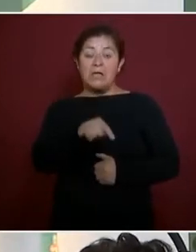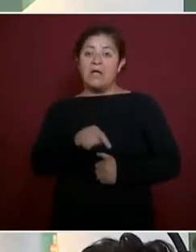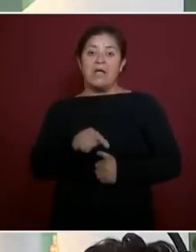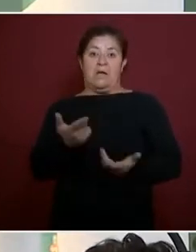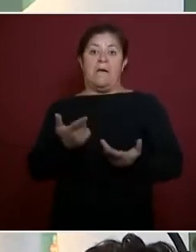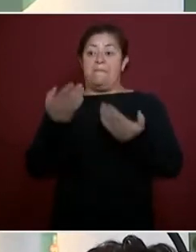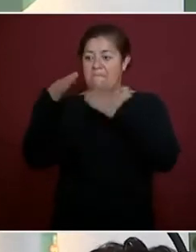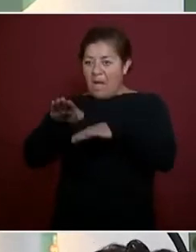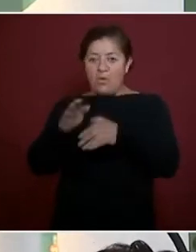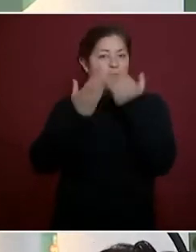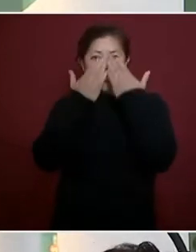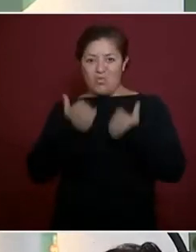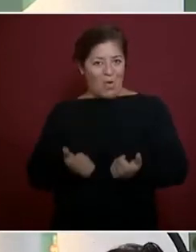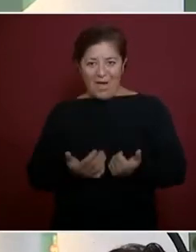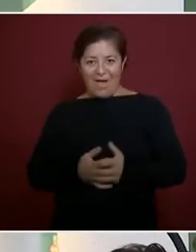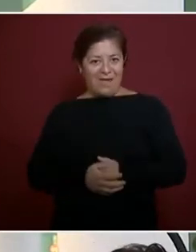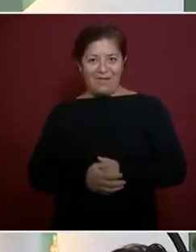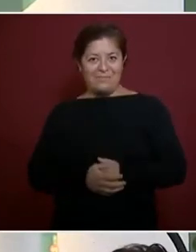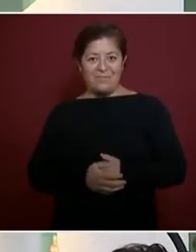bancarias.